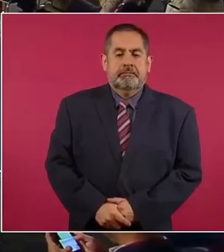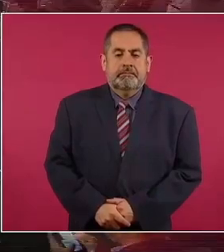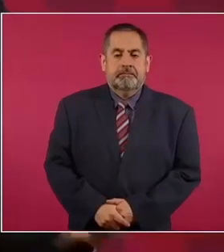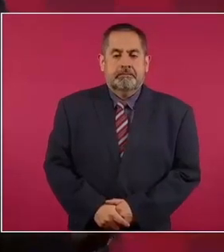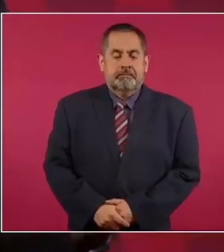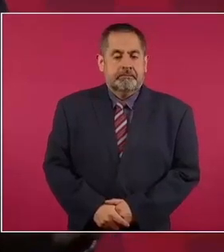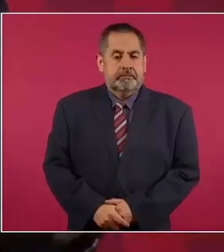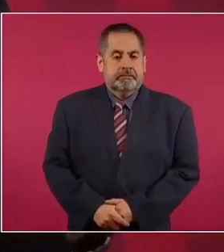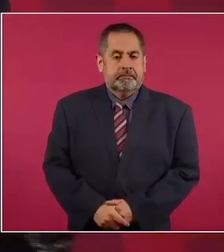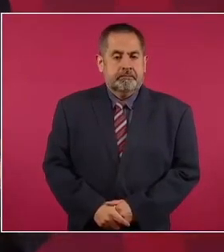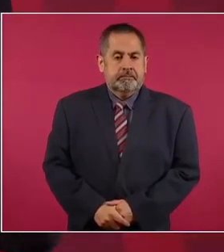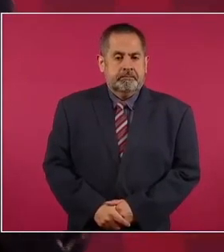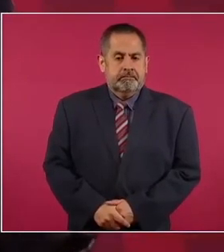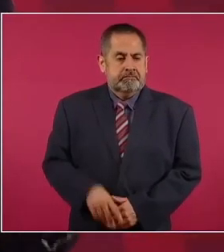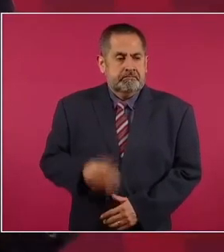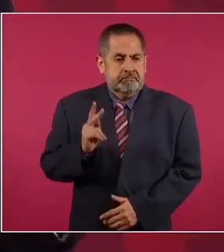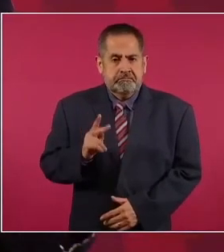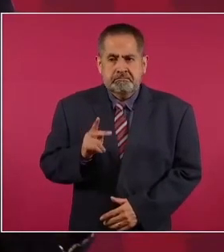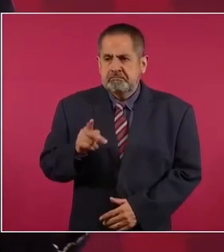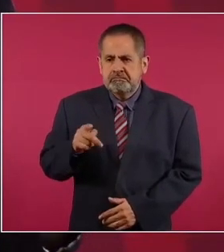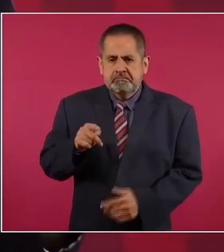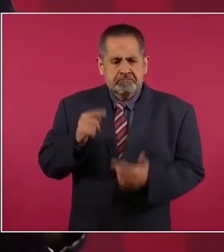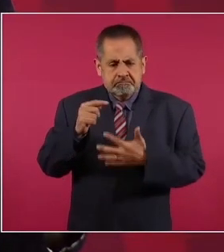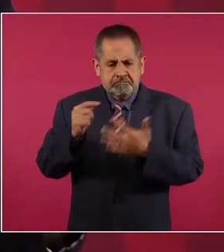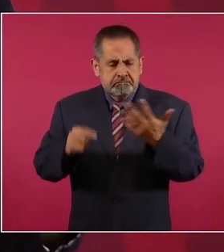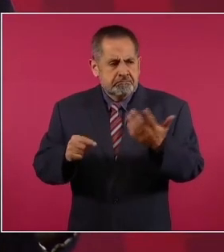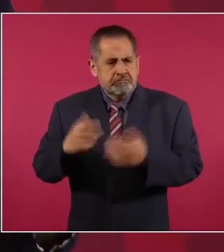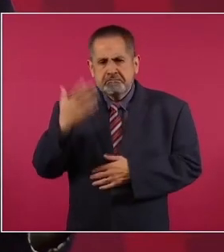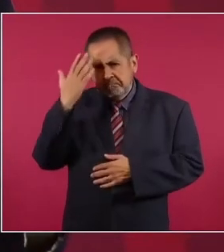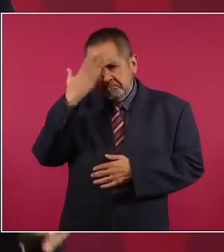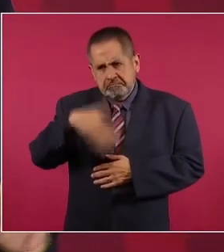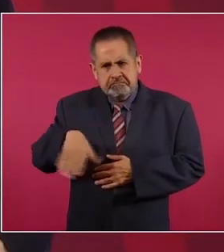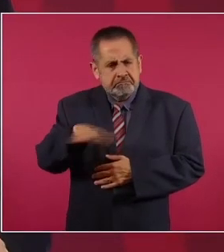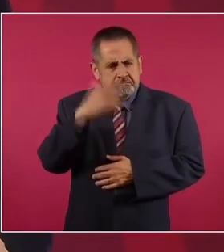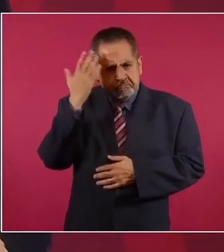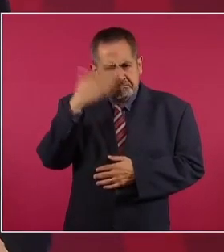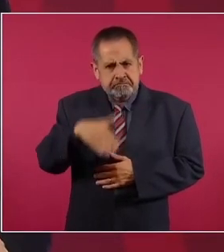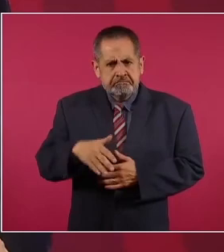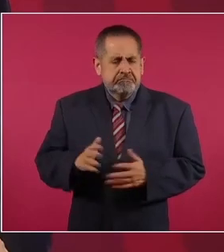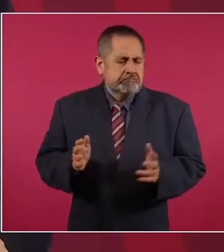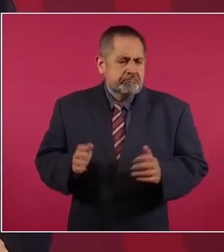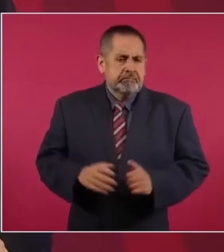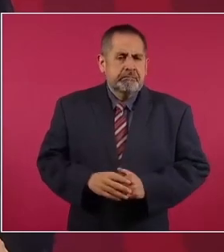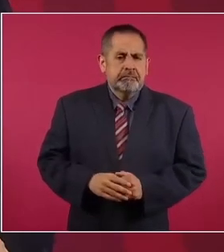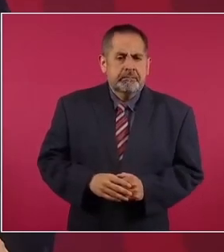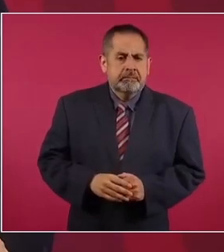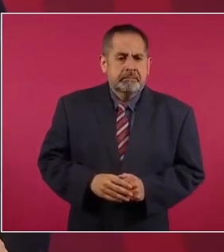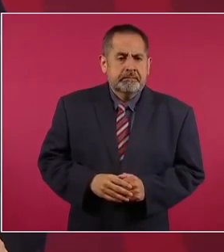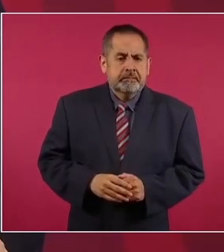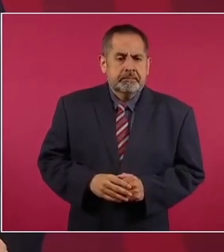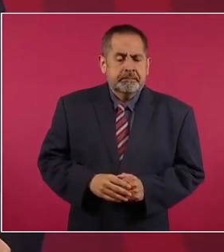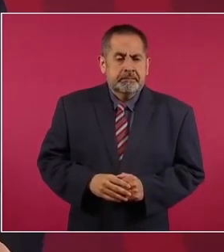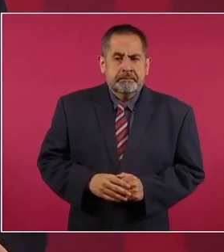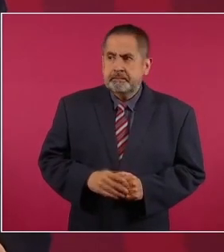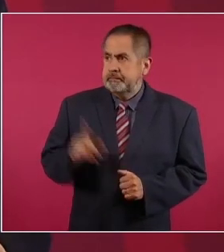que no se sabe, hay cuestiones